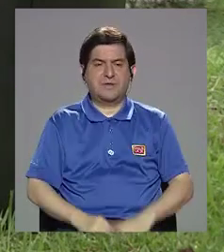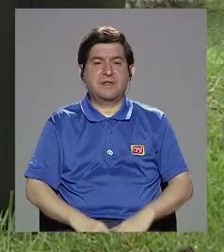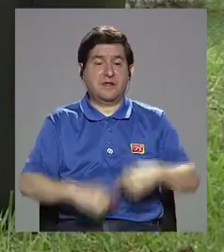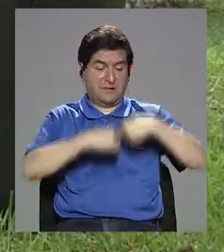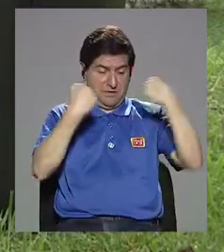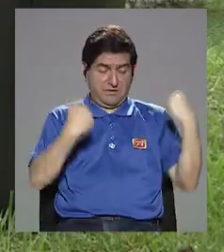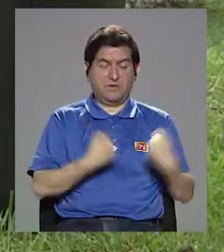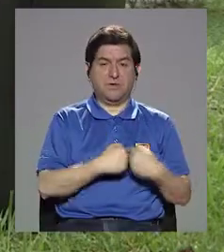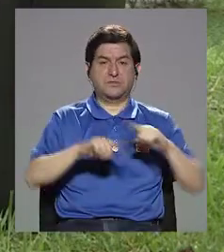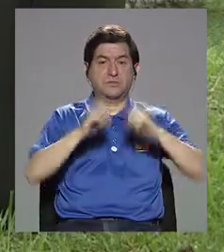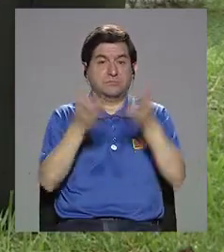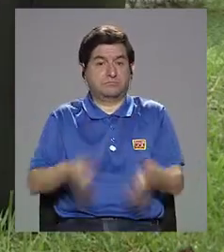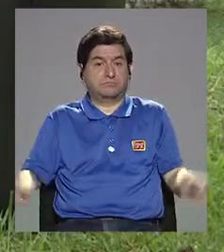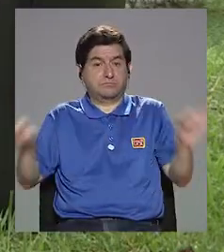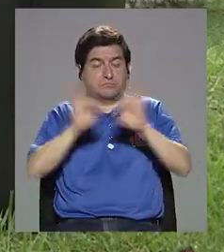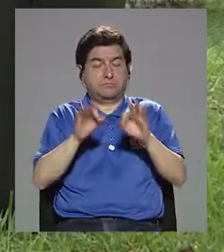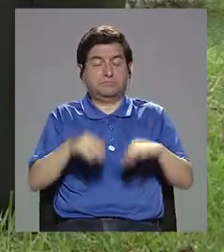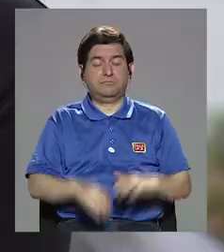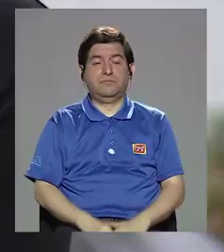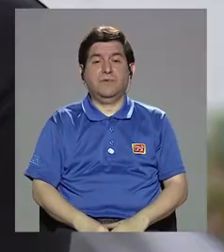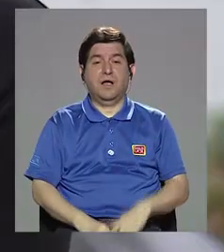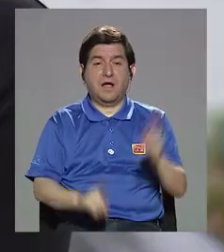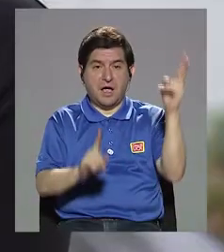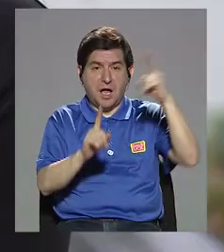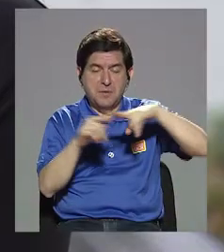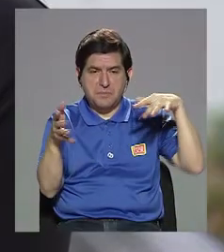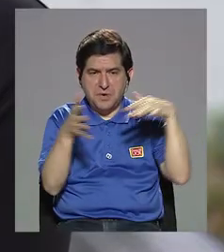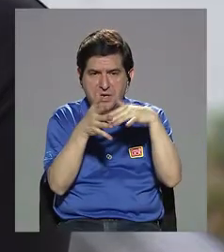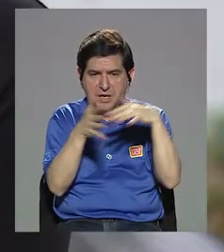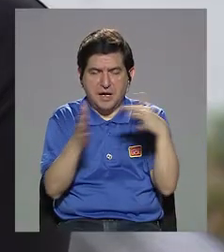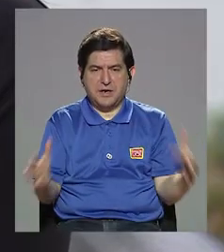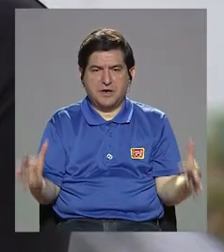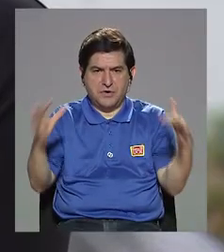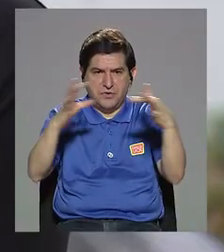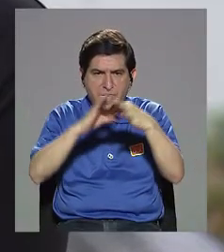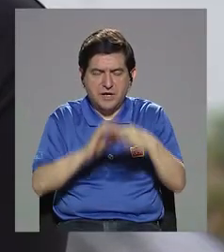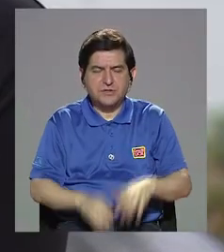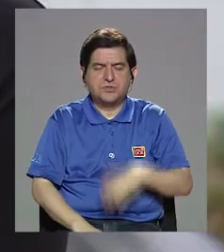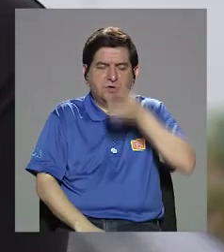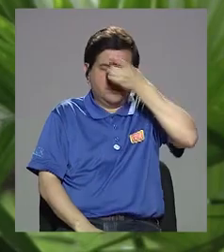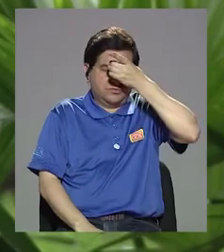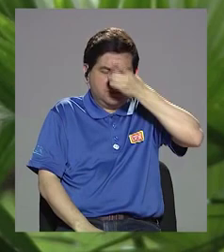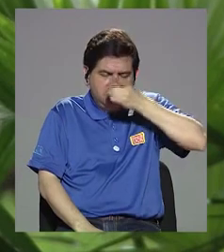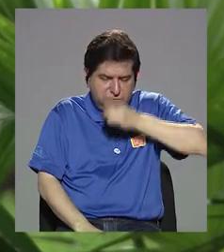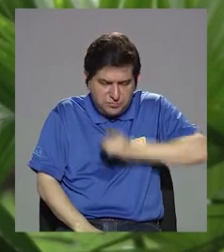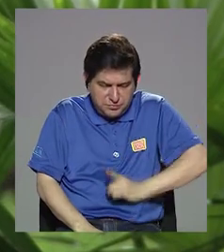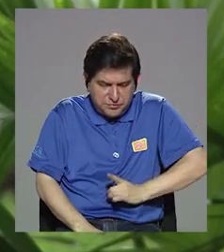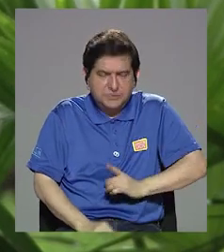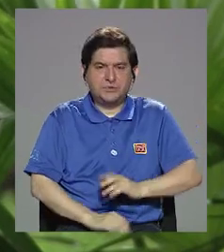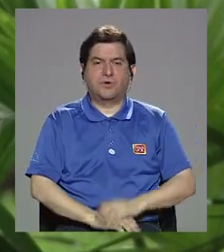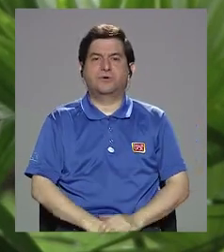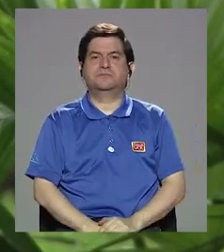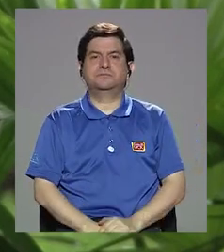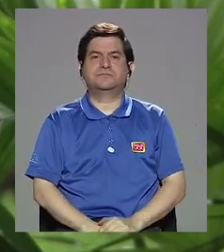sumamente importante que se pueden aplicar, está asociado con depresión, con